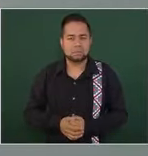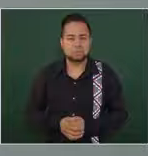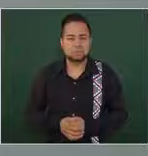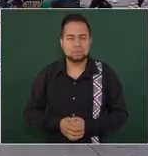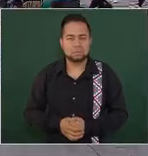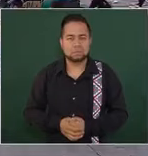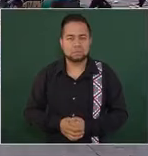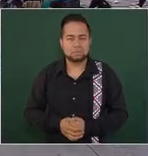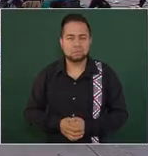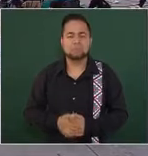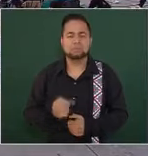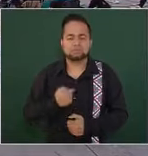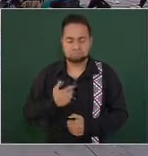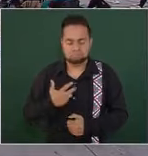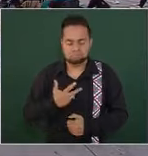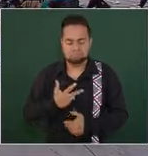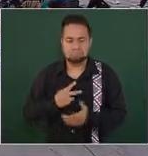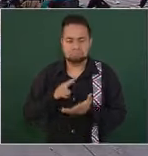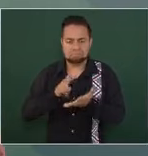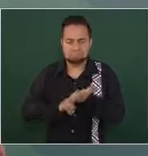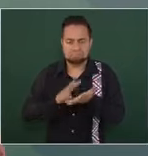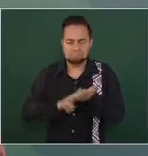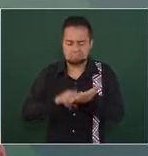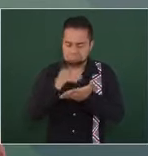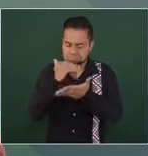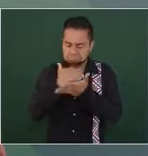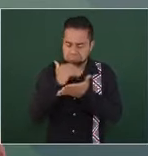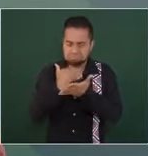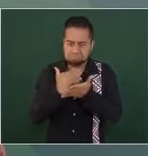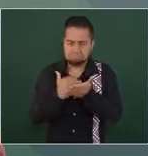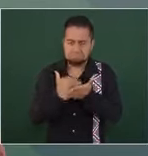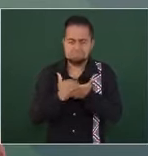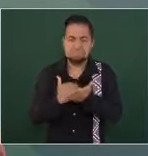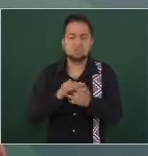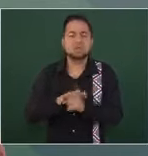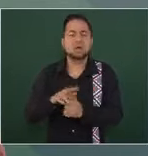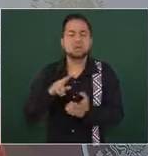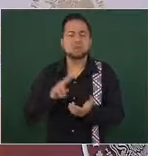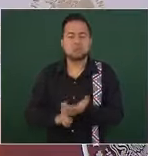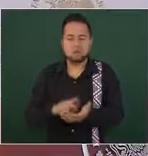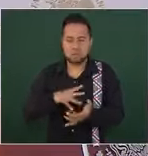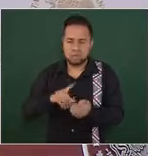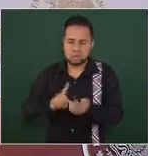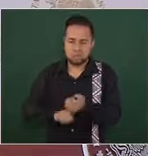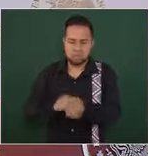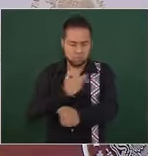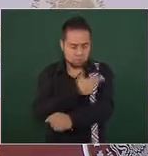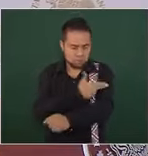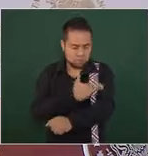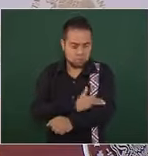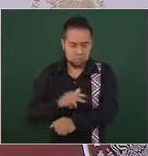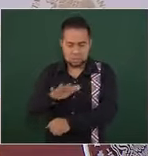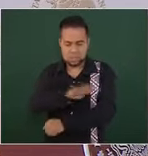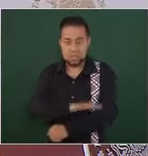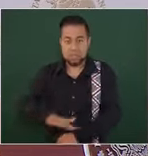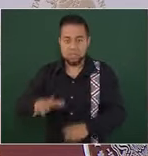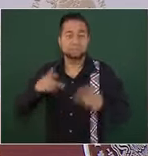valores valores y dentro de esos valores está la honestidad de nuestro pueblo